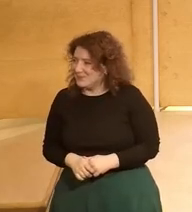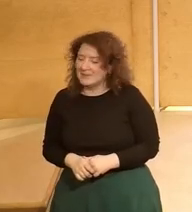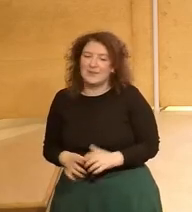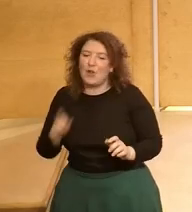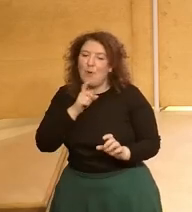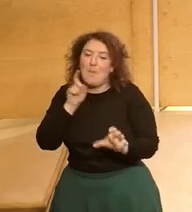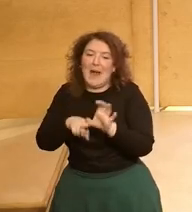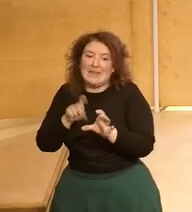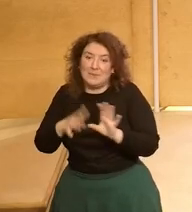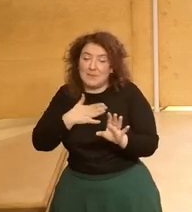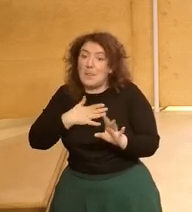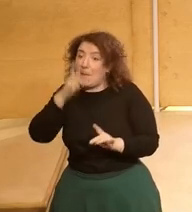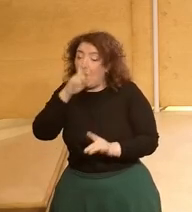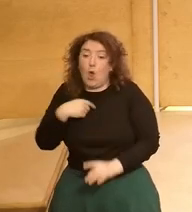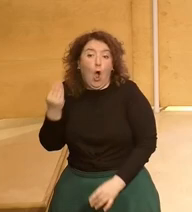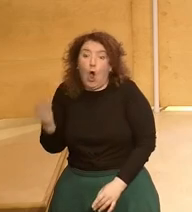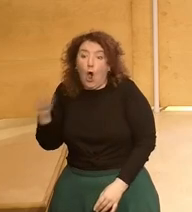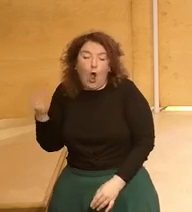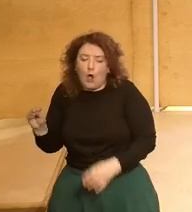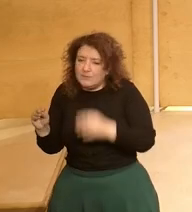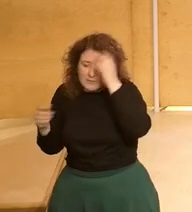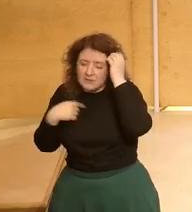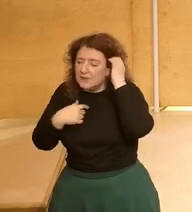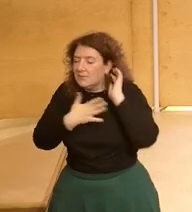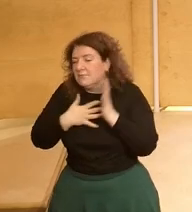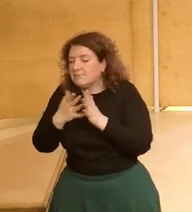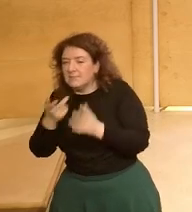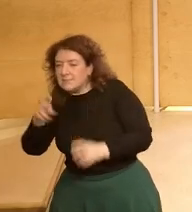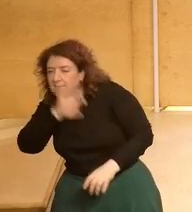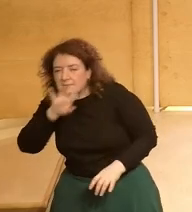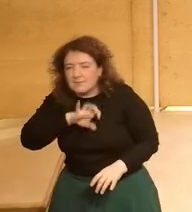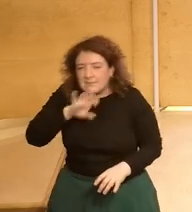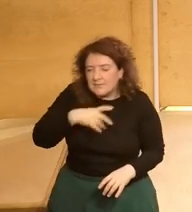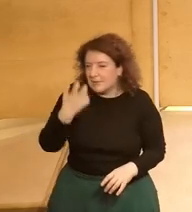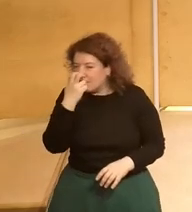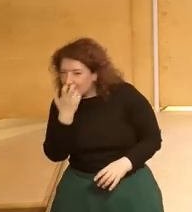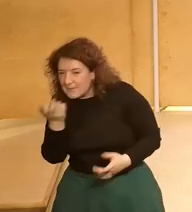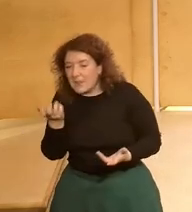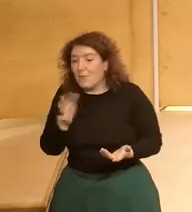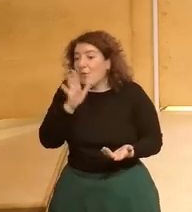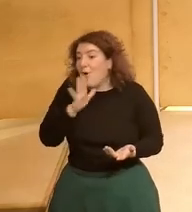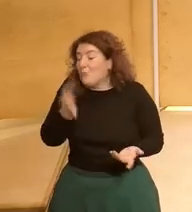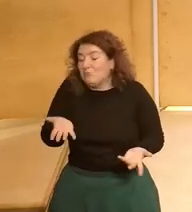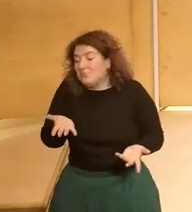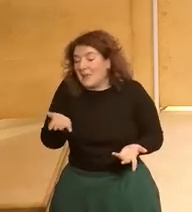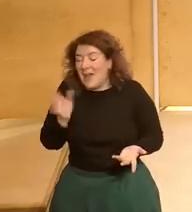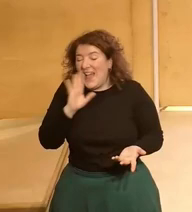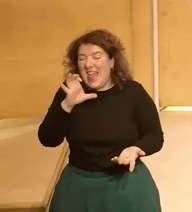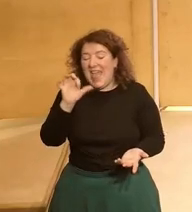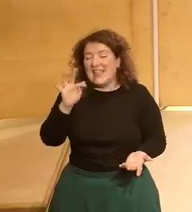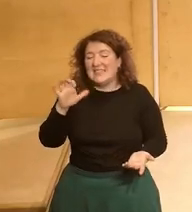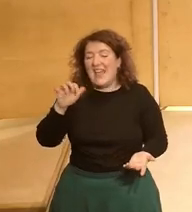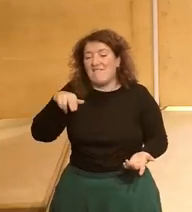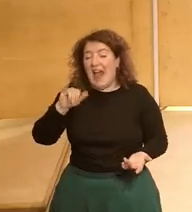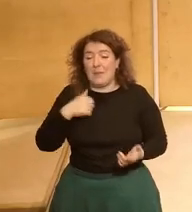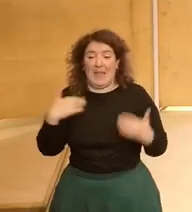participar y la verdad es que yo desde muy joven he tenido mucha inquietud y también quizás como decía Estefanía por haberlo